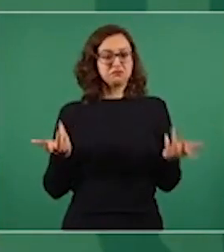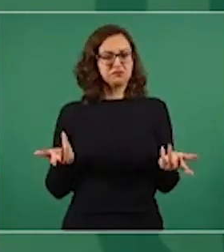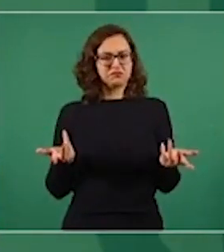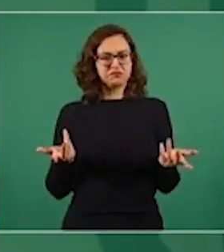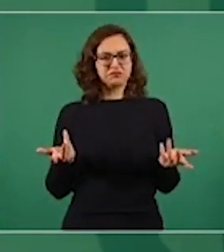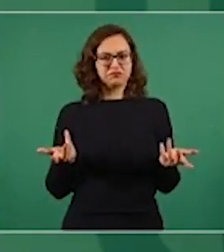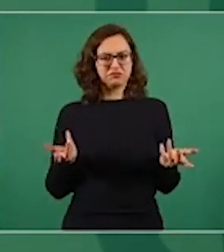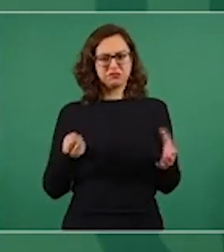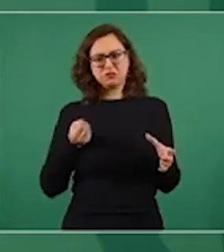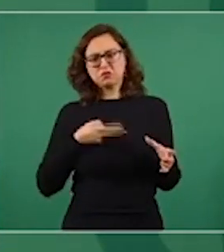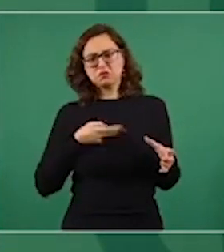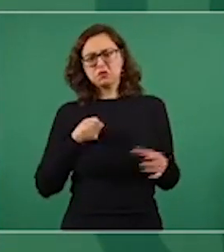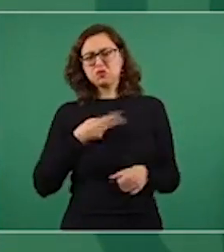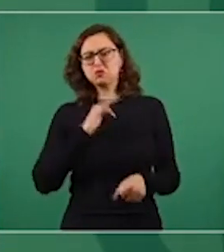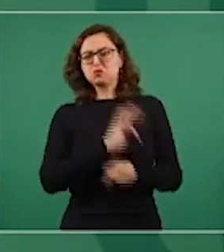privilegios.